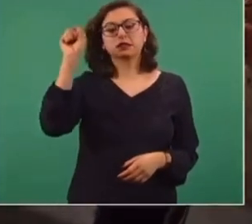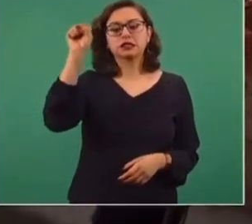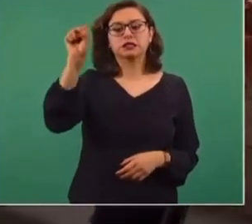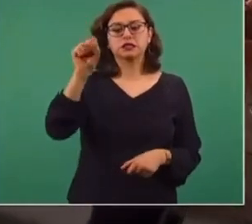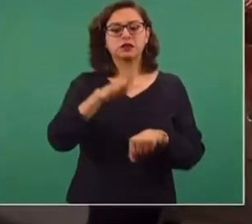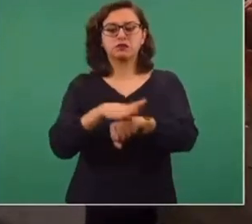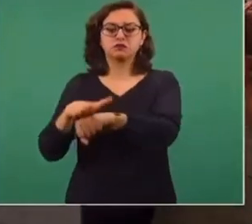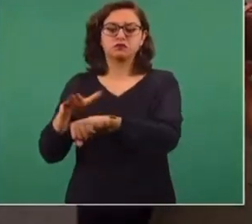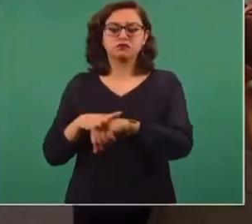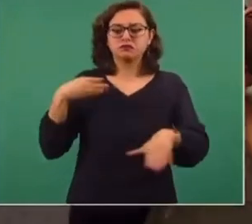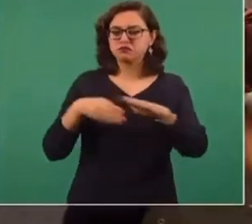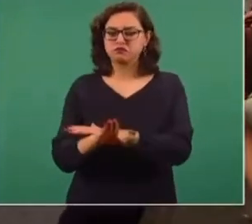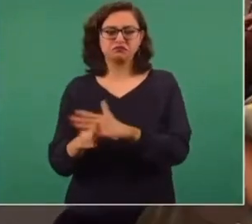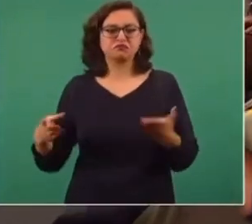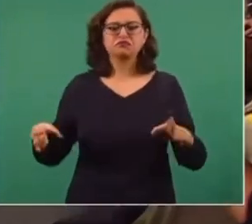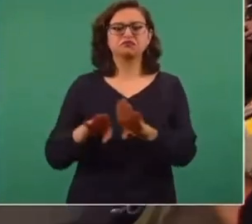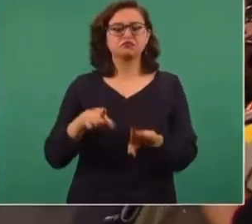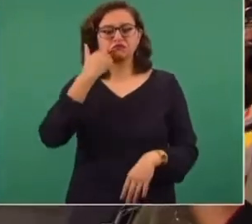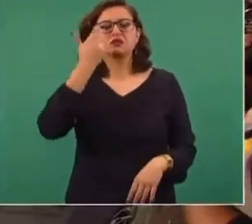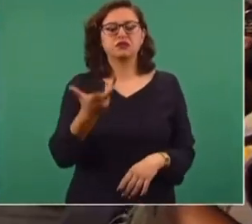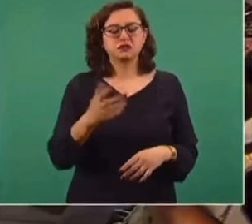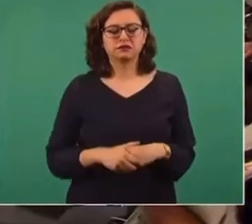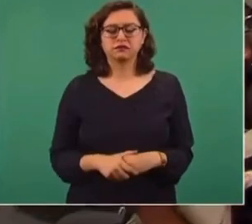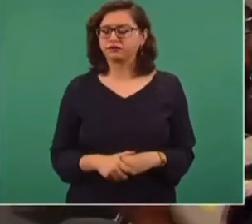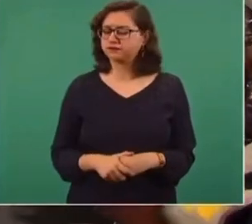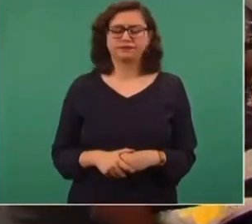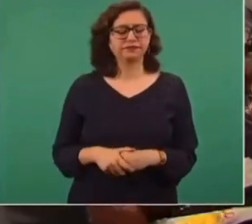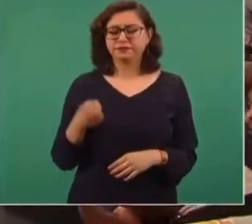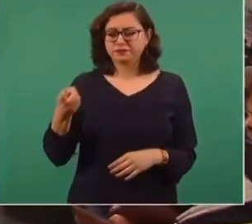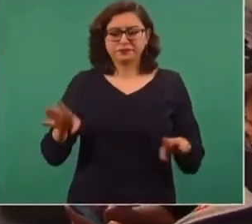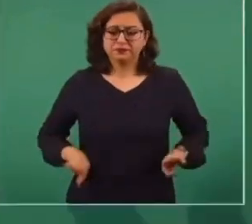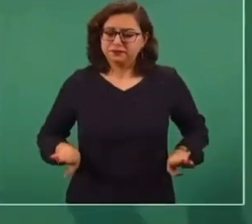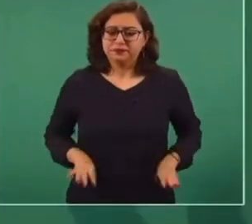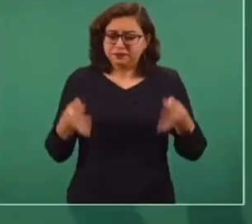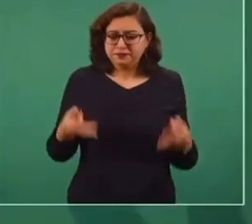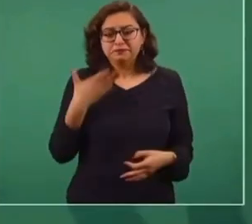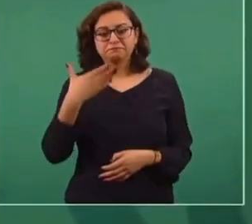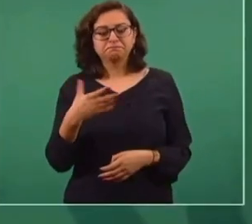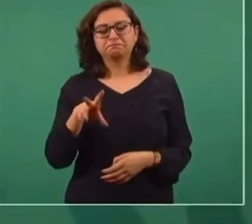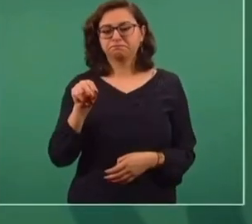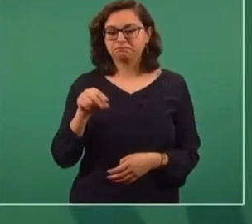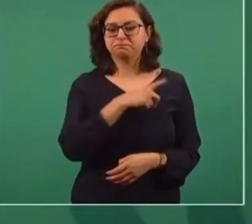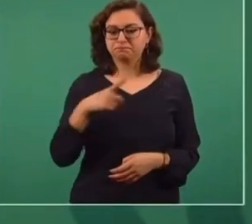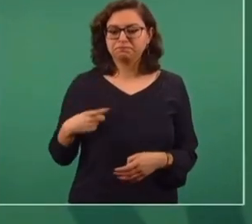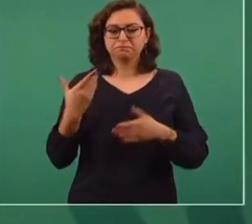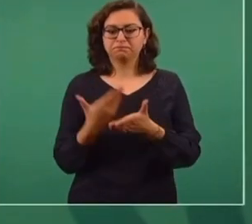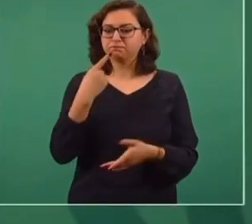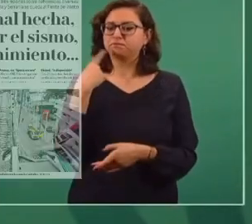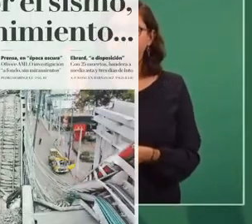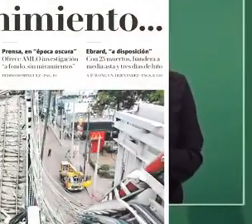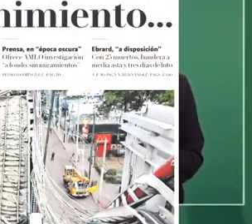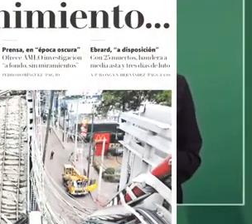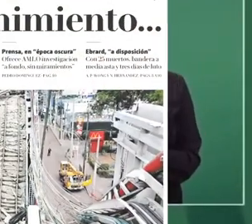son los que están convocando a este paro? Bueno, que no es ese el camino, que presenten denuncias ante las autoridades competentes,